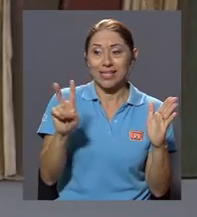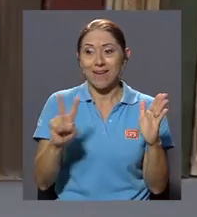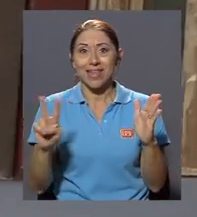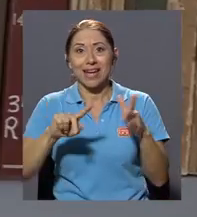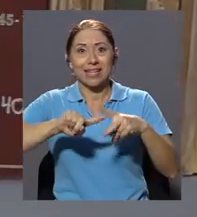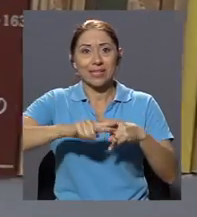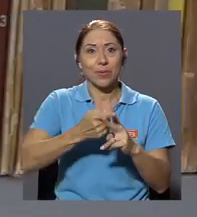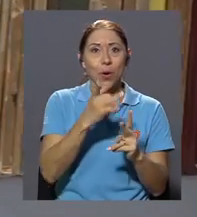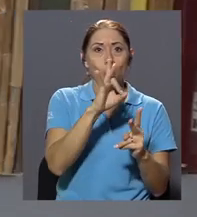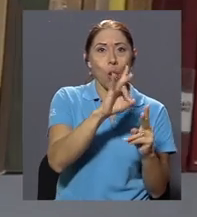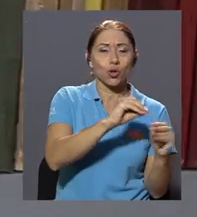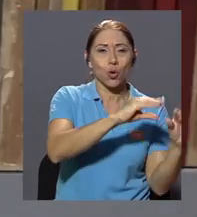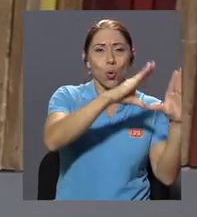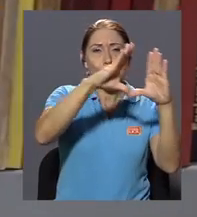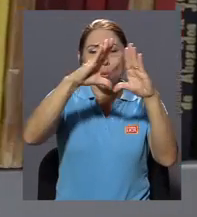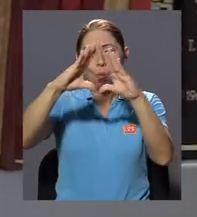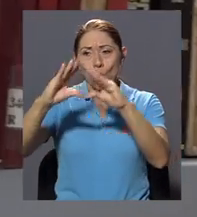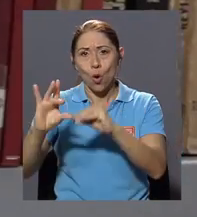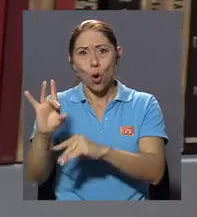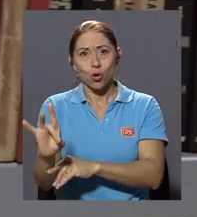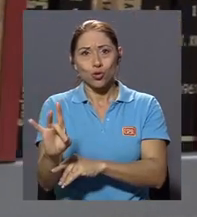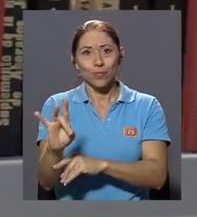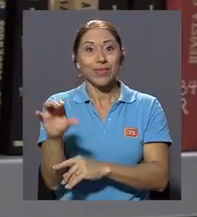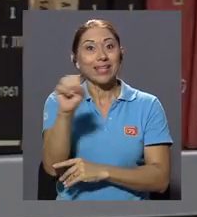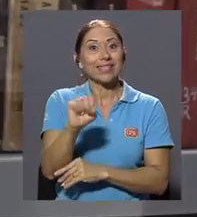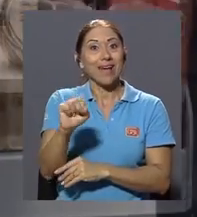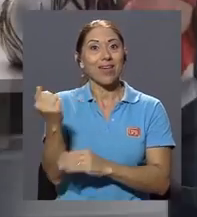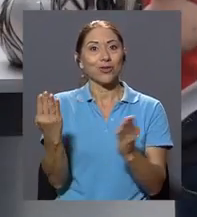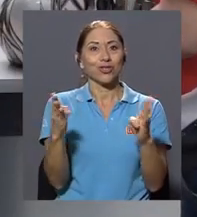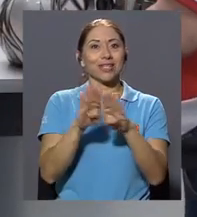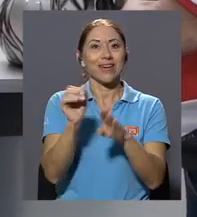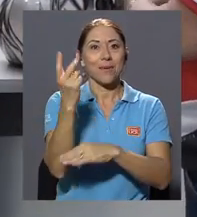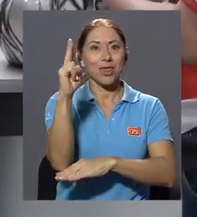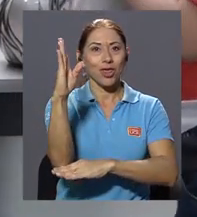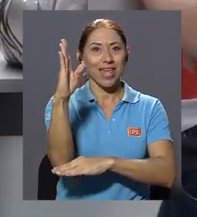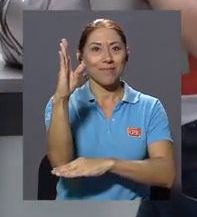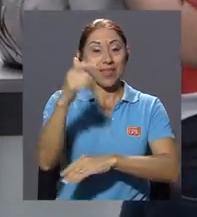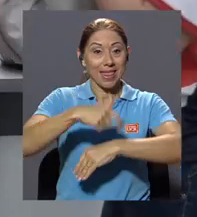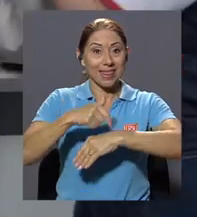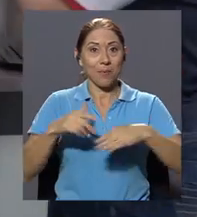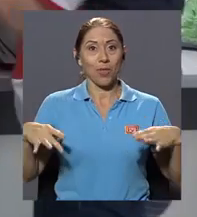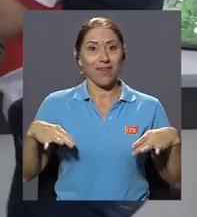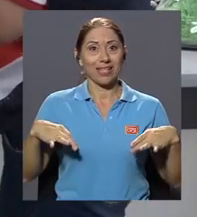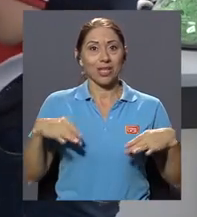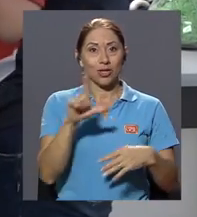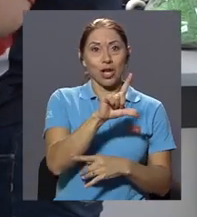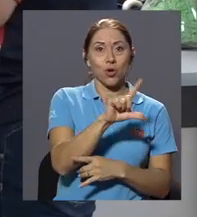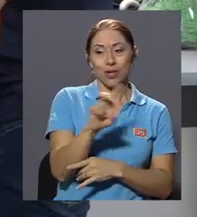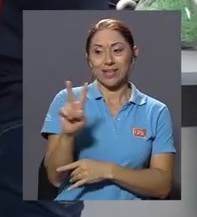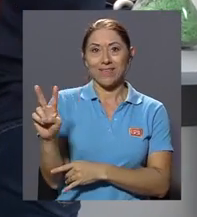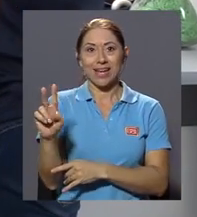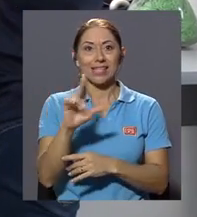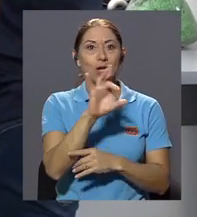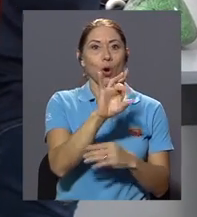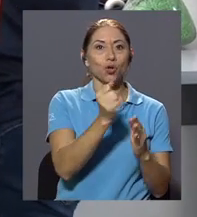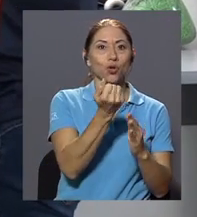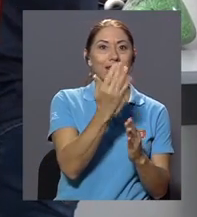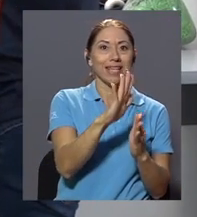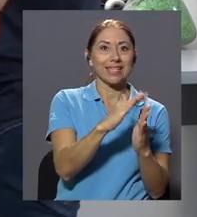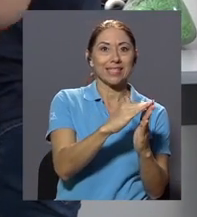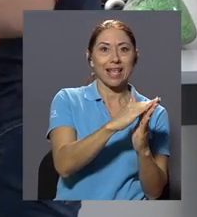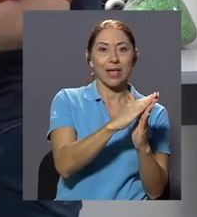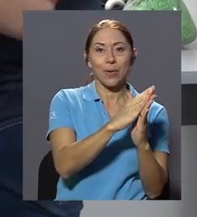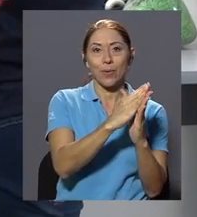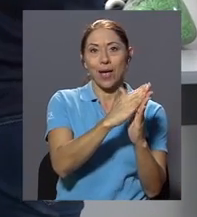8 de la mañana hasta las 8 de la noche, y los sábados cierra al mediodía. Durante vacaciones, la atención es de lunes a viernes, de 8 y 15 de la